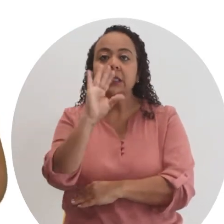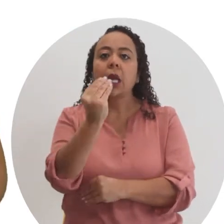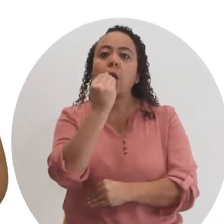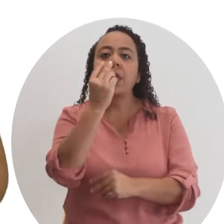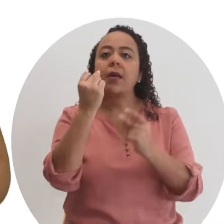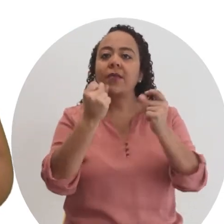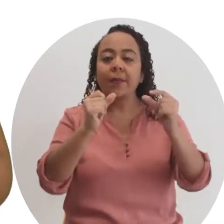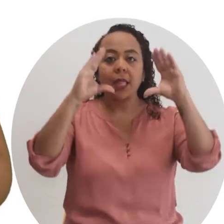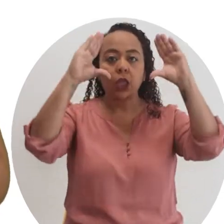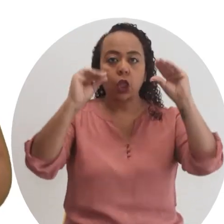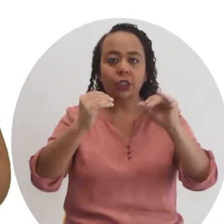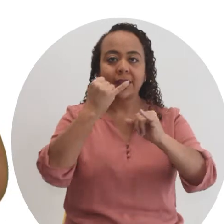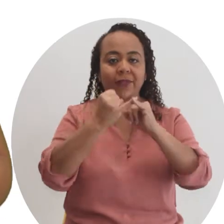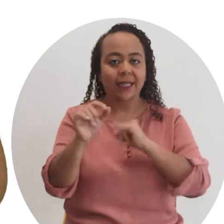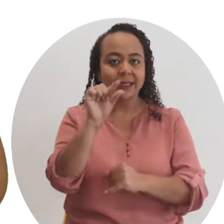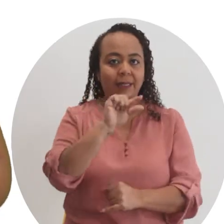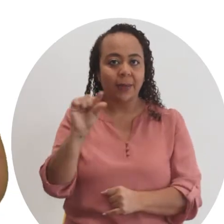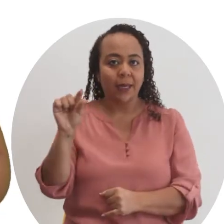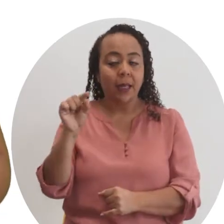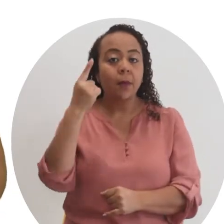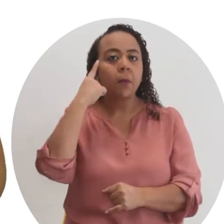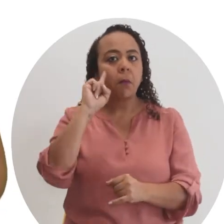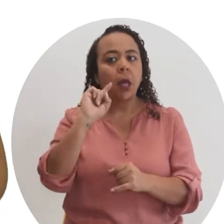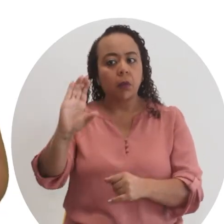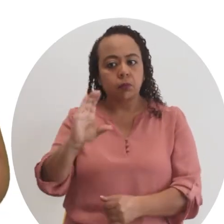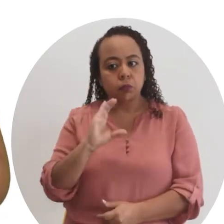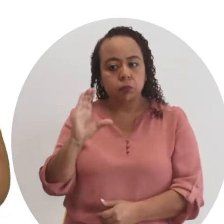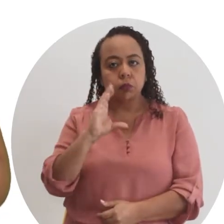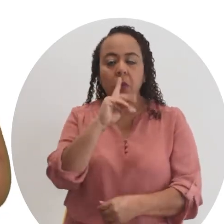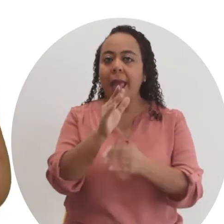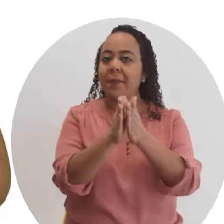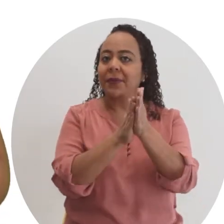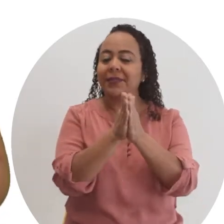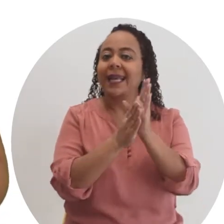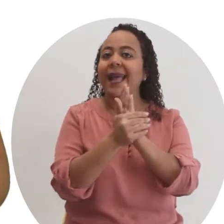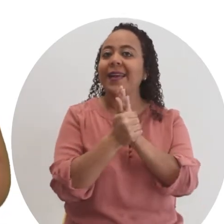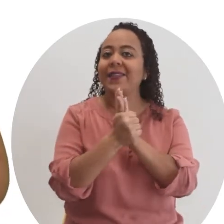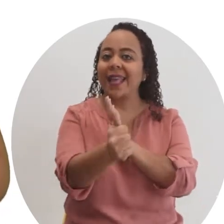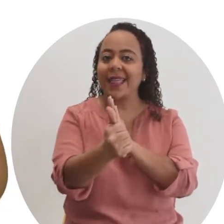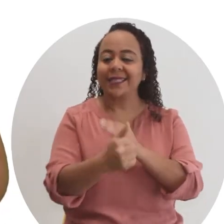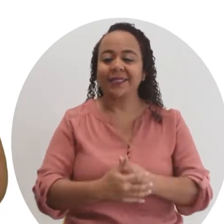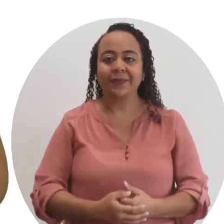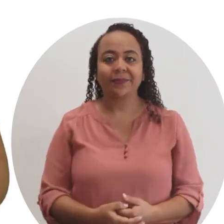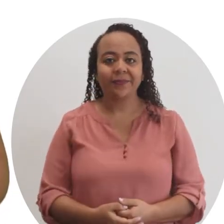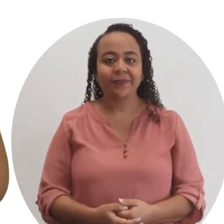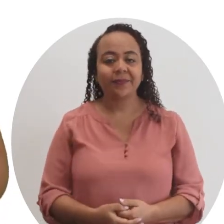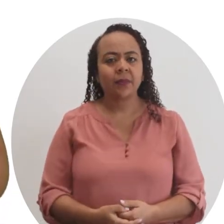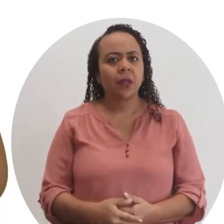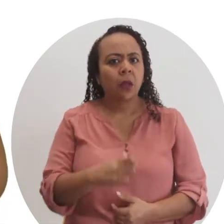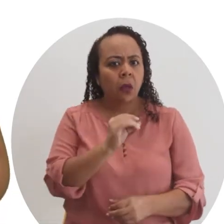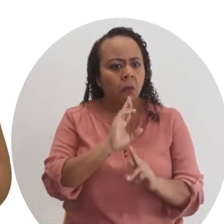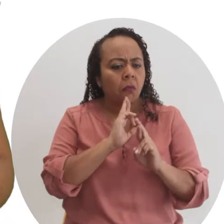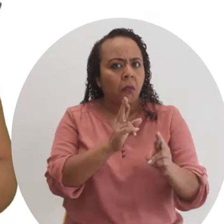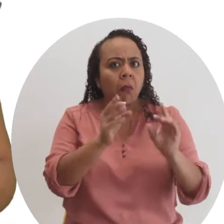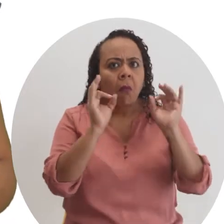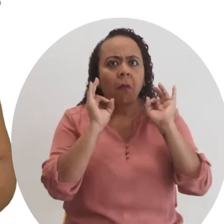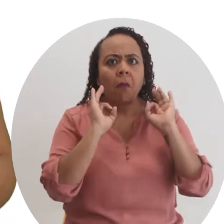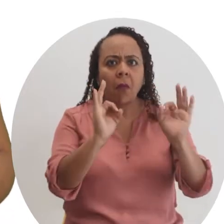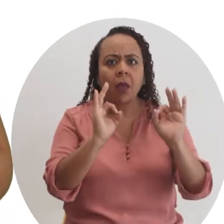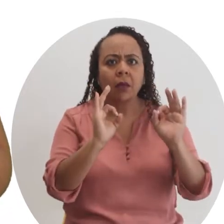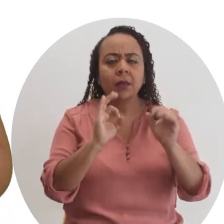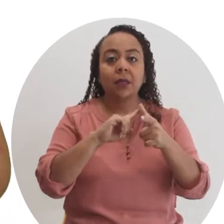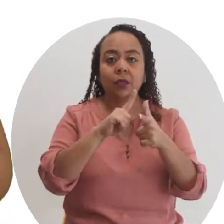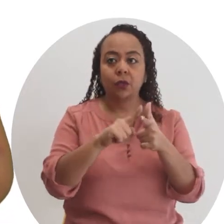comida rápida en las noches de los fines de semana para generar ingresos y aprovechar sus habilidades en la cocina. Y les ha ido también